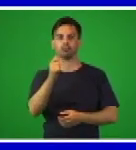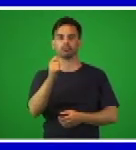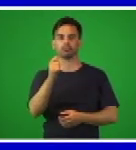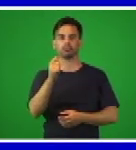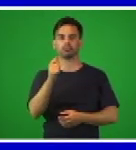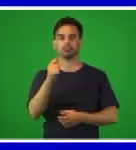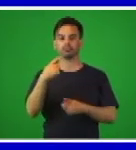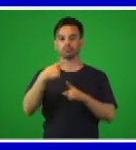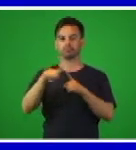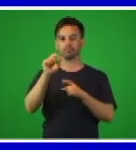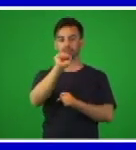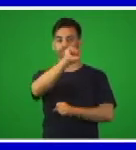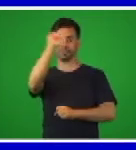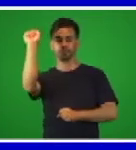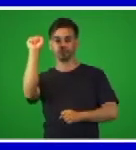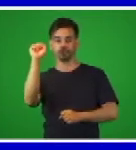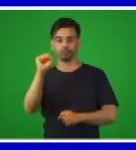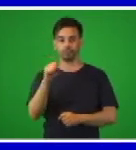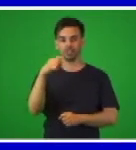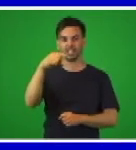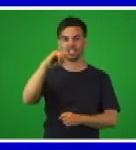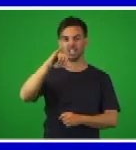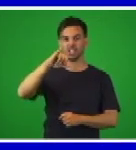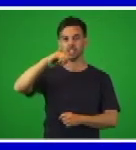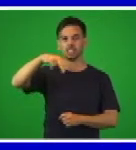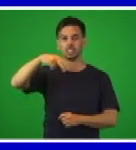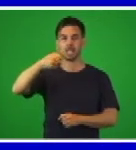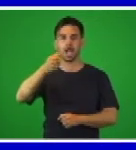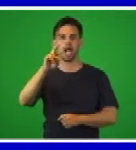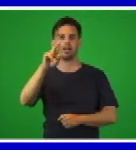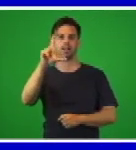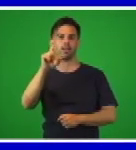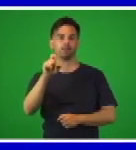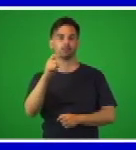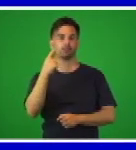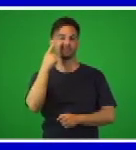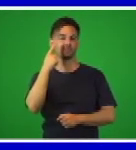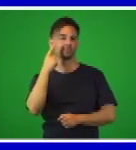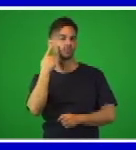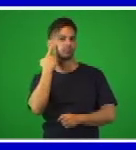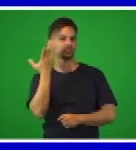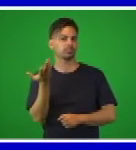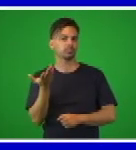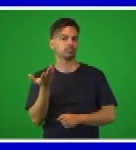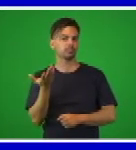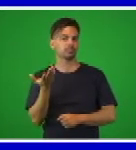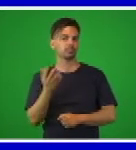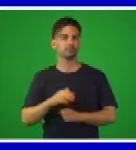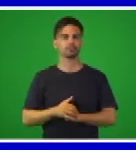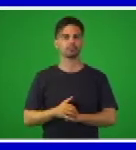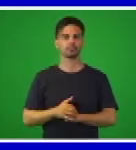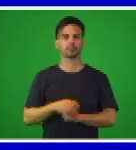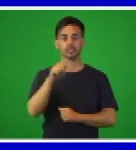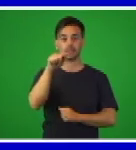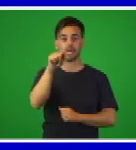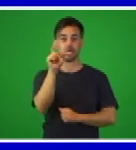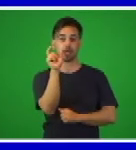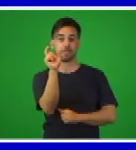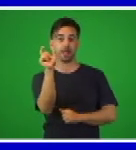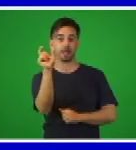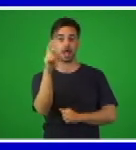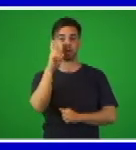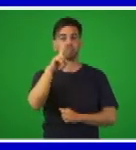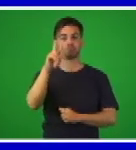un guiño. Entonces, esas palabras las pueden buscar en sus diccionarios y pueden utilizar su